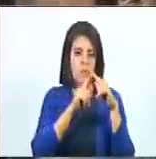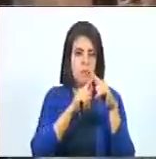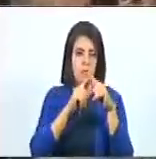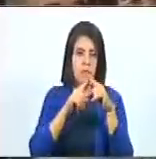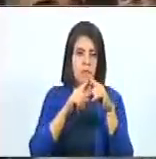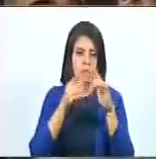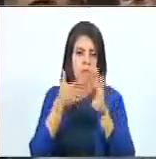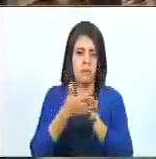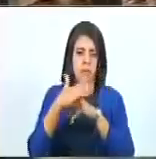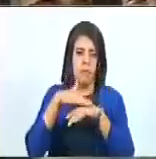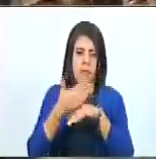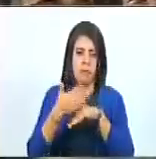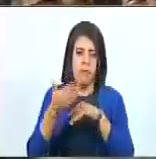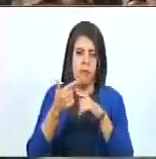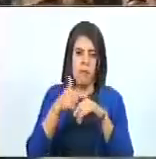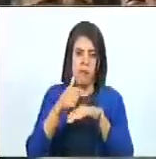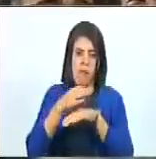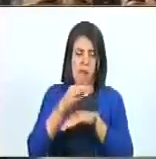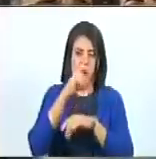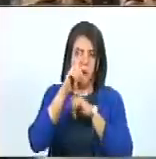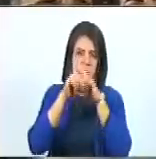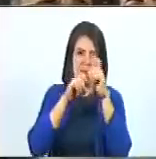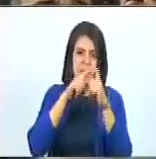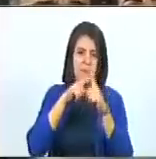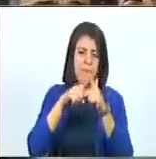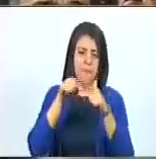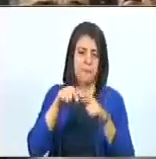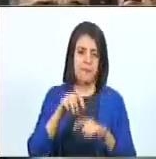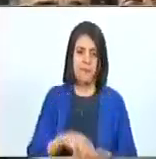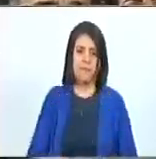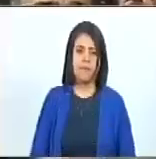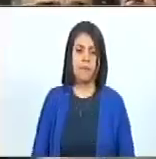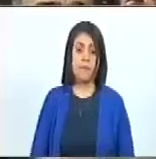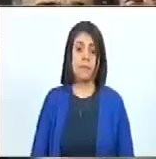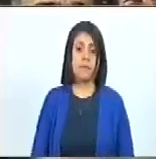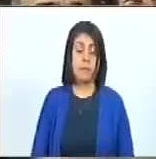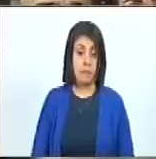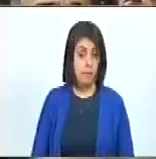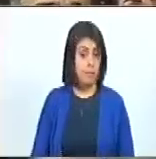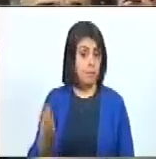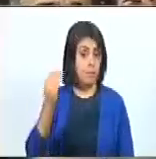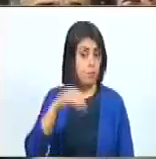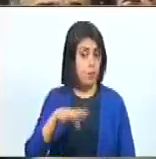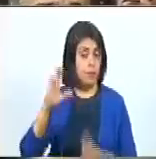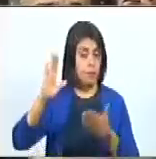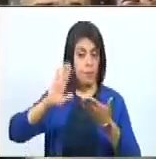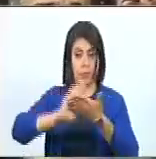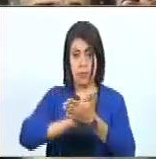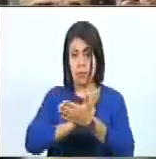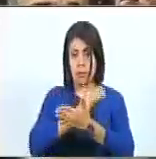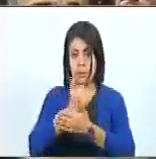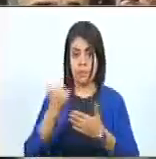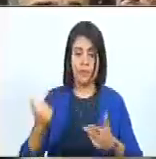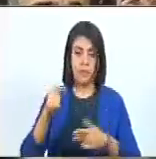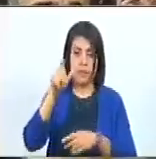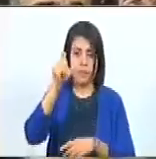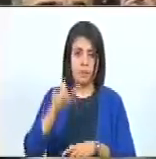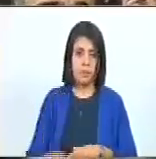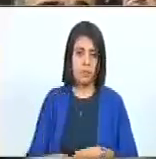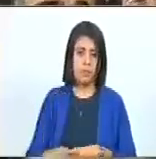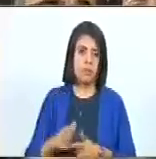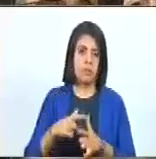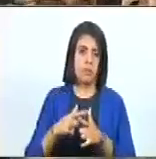De hecho, con el principio de presunción de inocencia, se radicó de este país una figura de